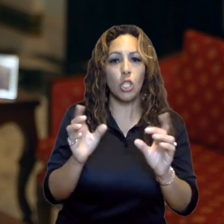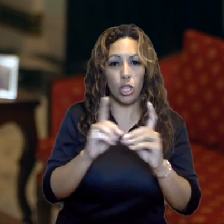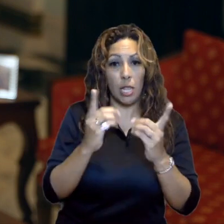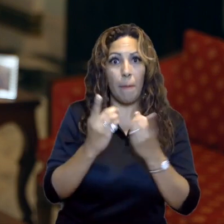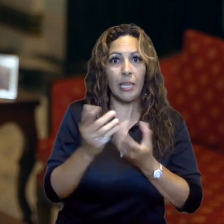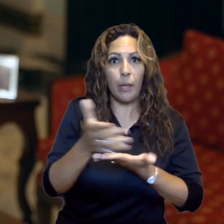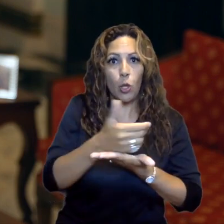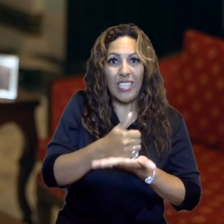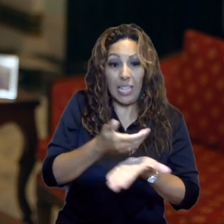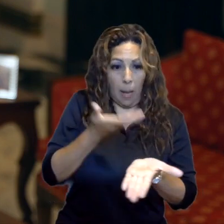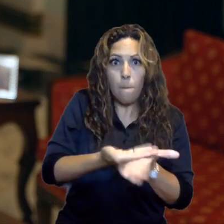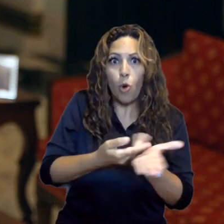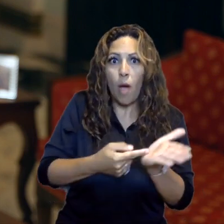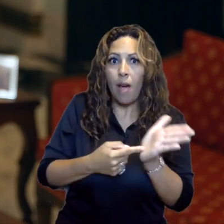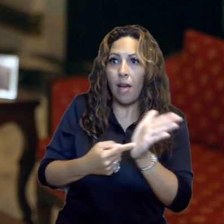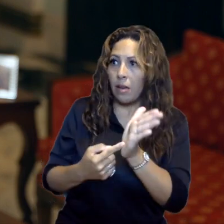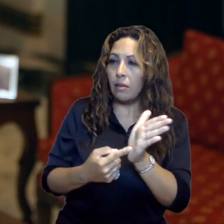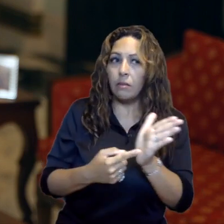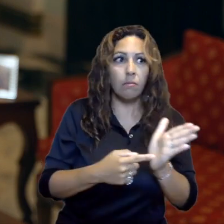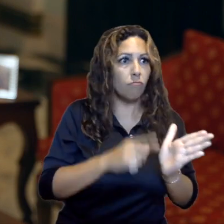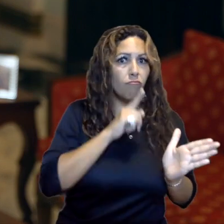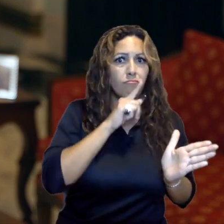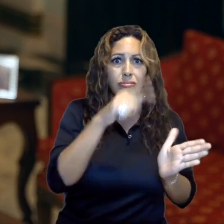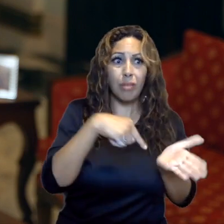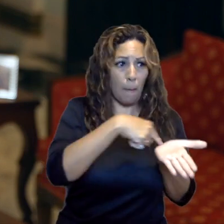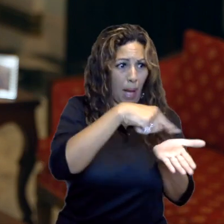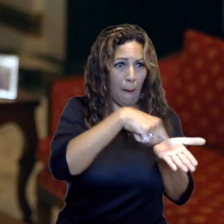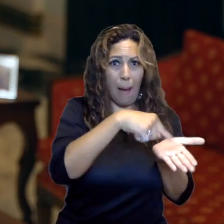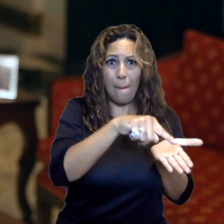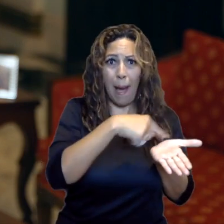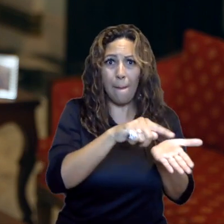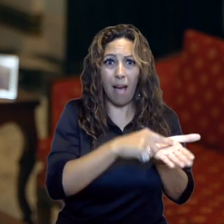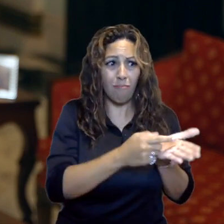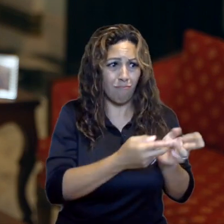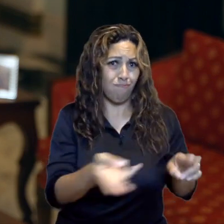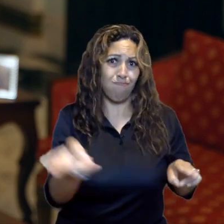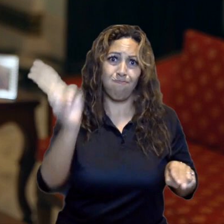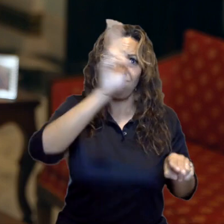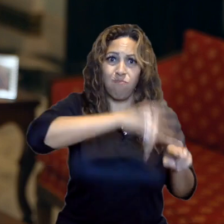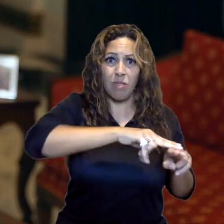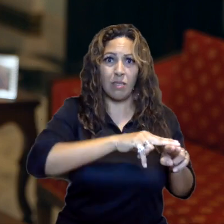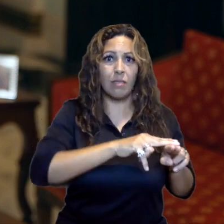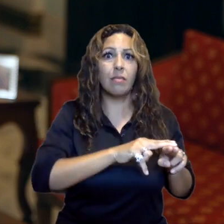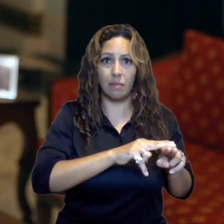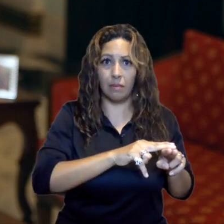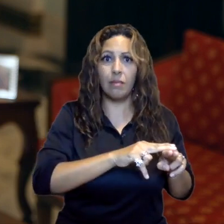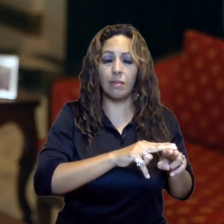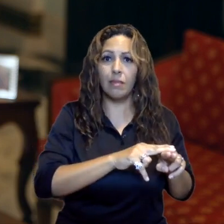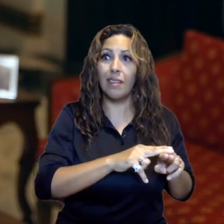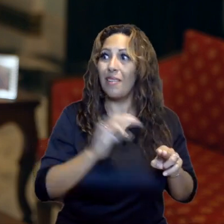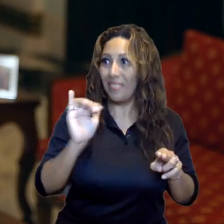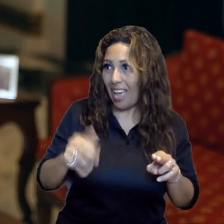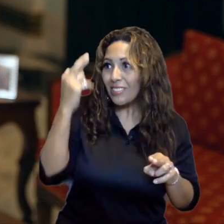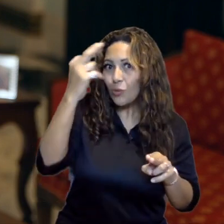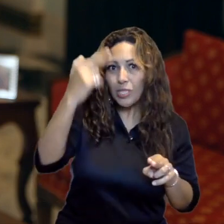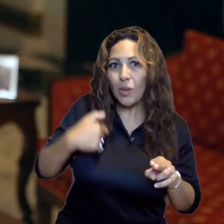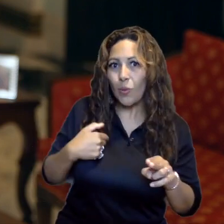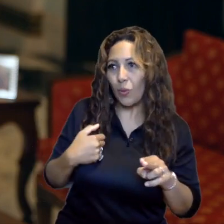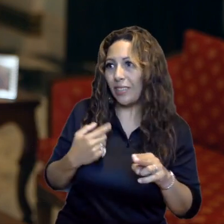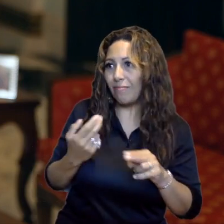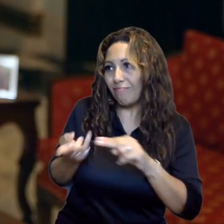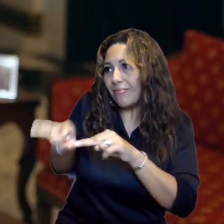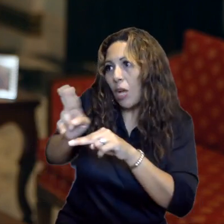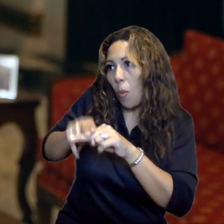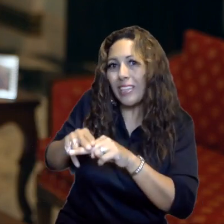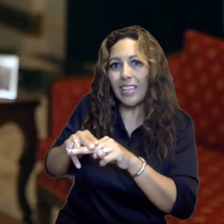Departamento de Hacienda que comprueba que los ingresos al fisco sobrepasarán los estimados y justifican el modesto incremento